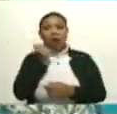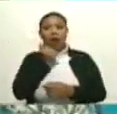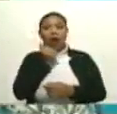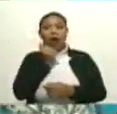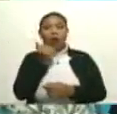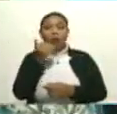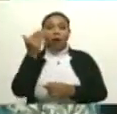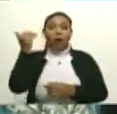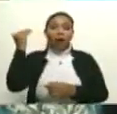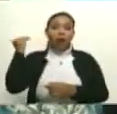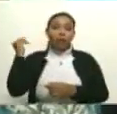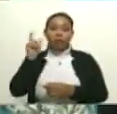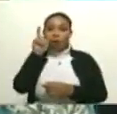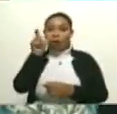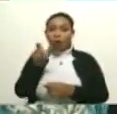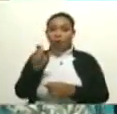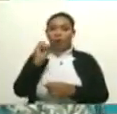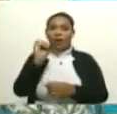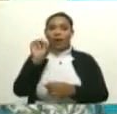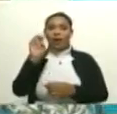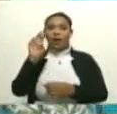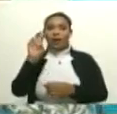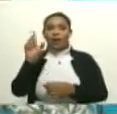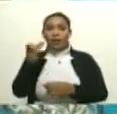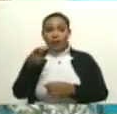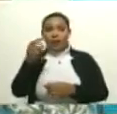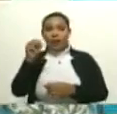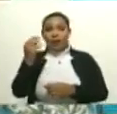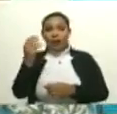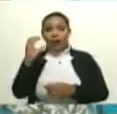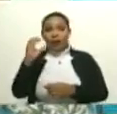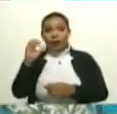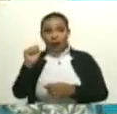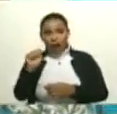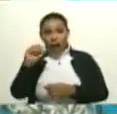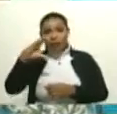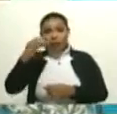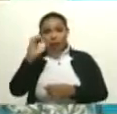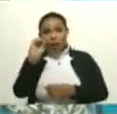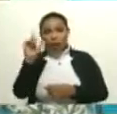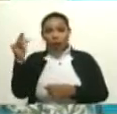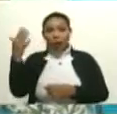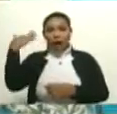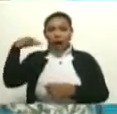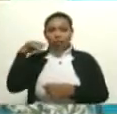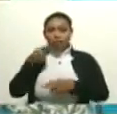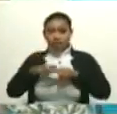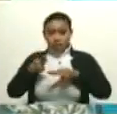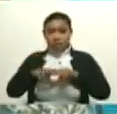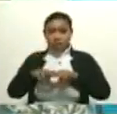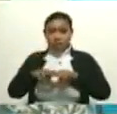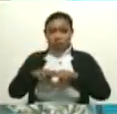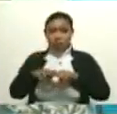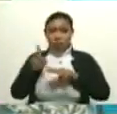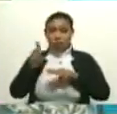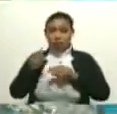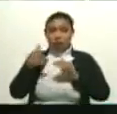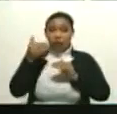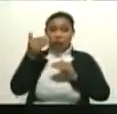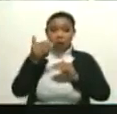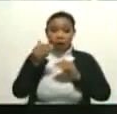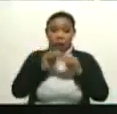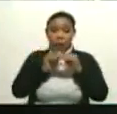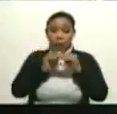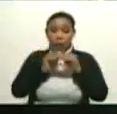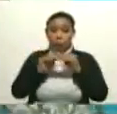José Ignacio Cabruja, Román Chalbó, Francis Rueda, Aura Rivas, fueron niños, ¿verdad? Y en algún momento... ¿Tú